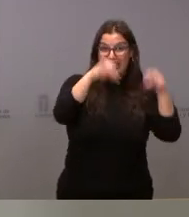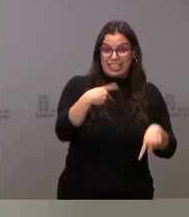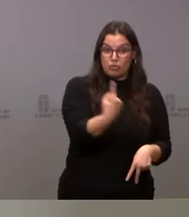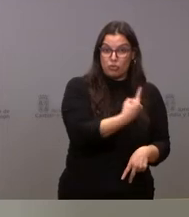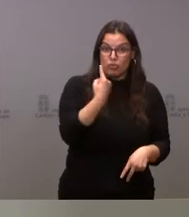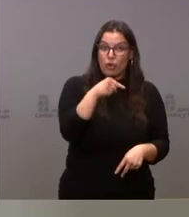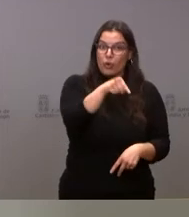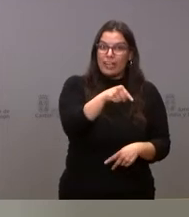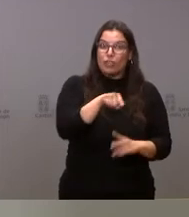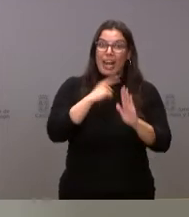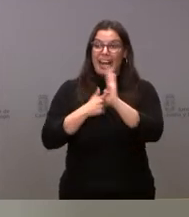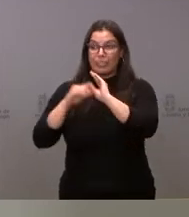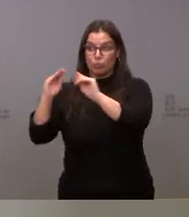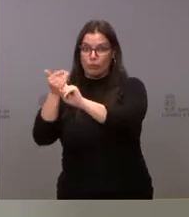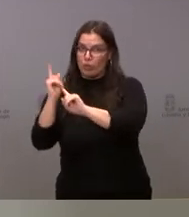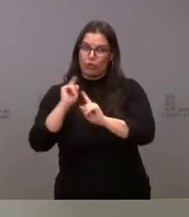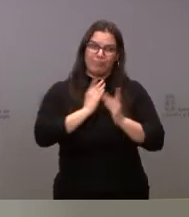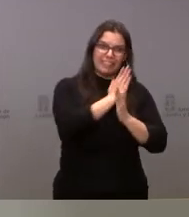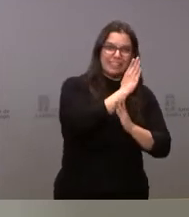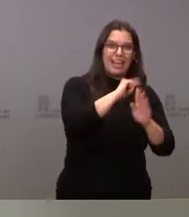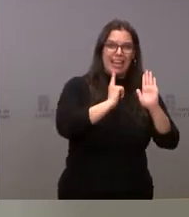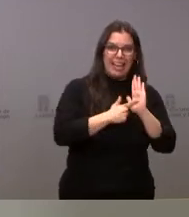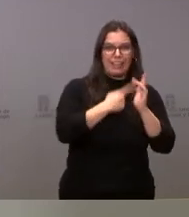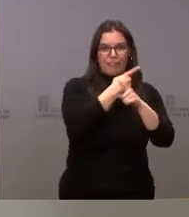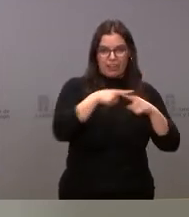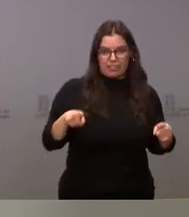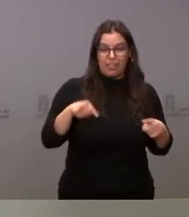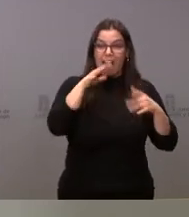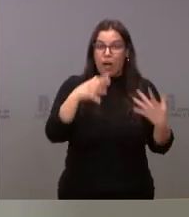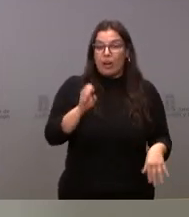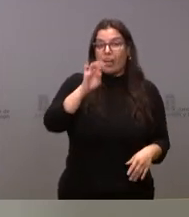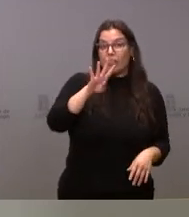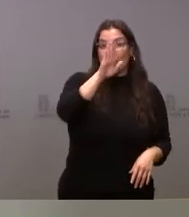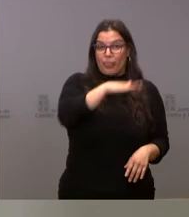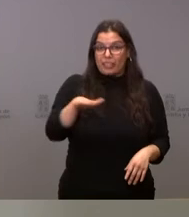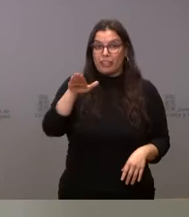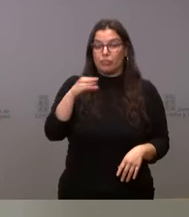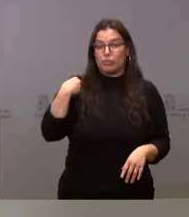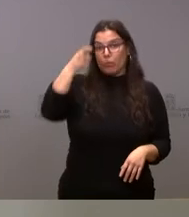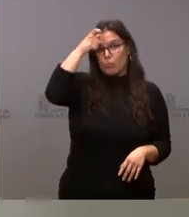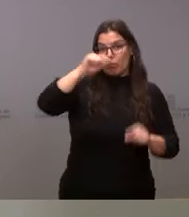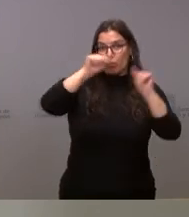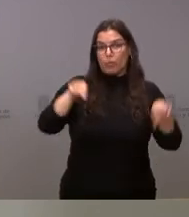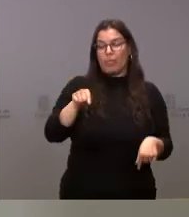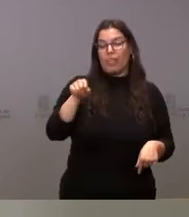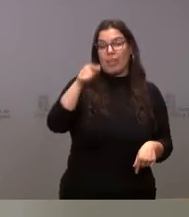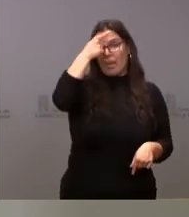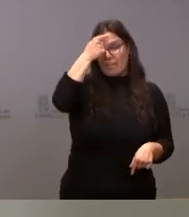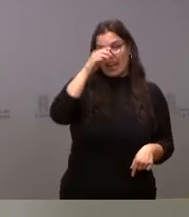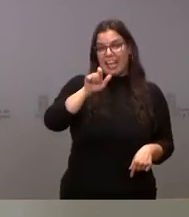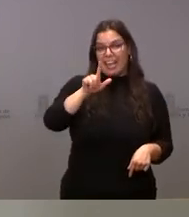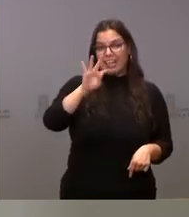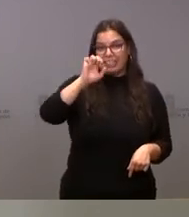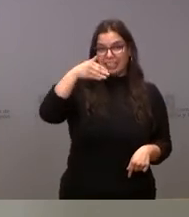caso su carácter no es el de refugiados, sino del de menores no acompañados. En este momento hay 14 personas en el tiemblo, en Ávila,